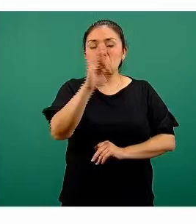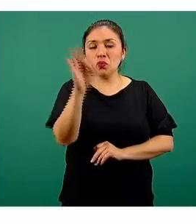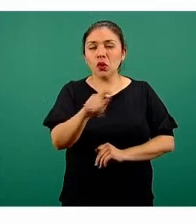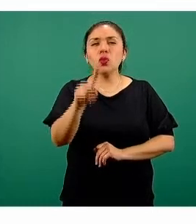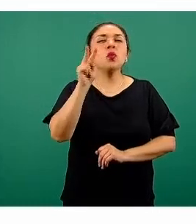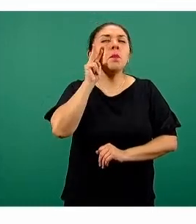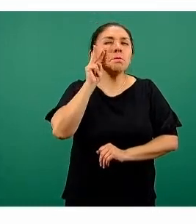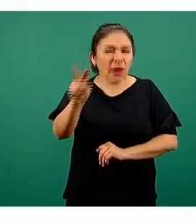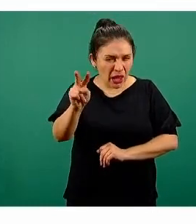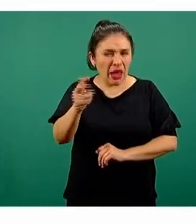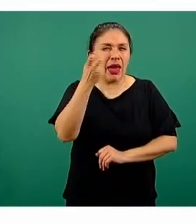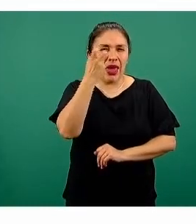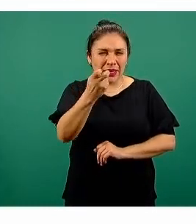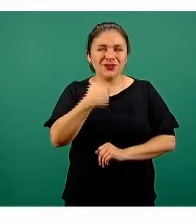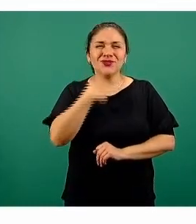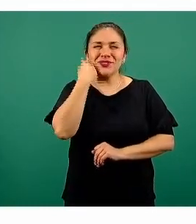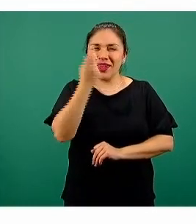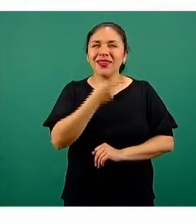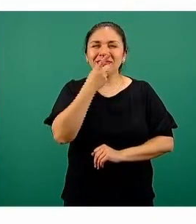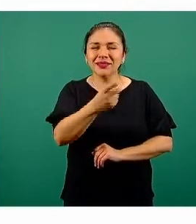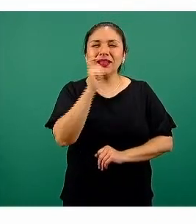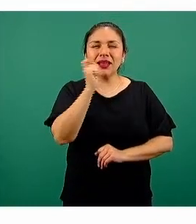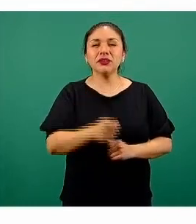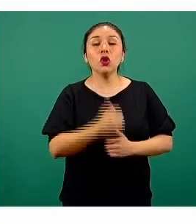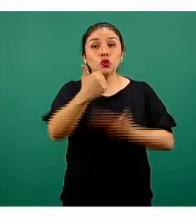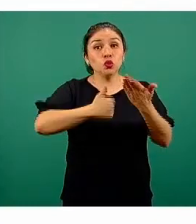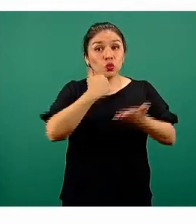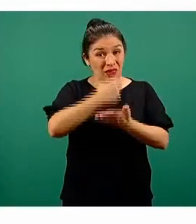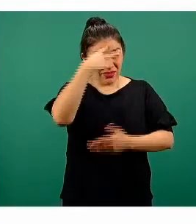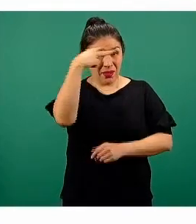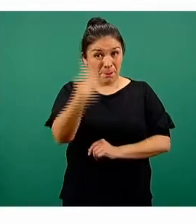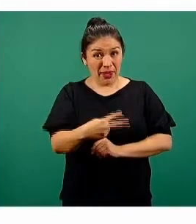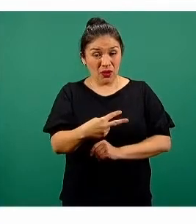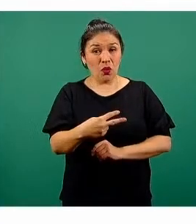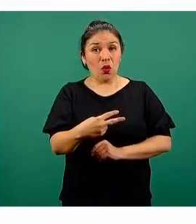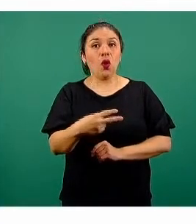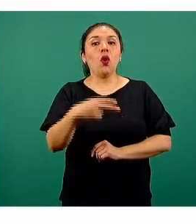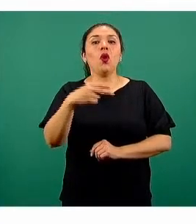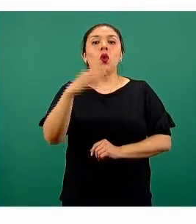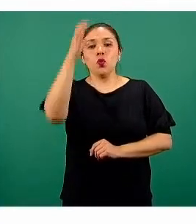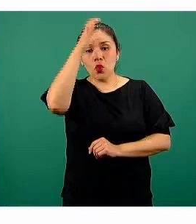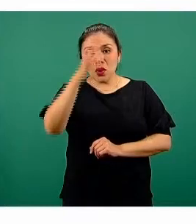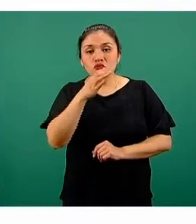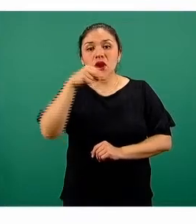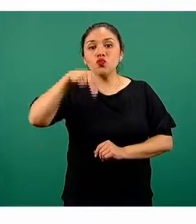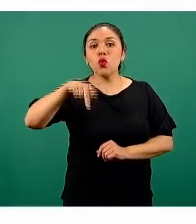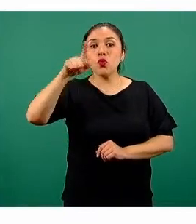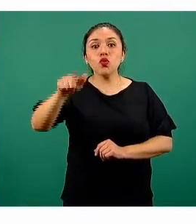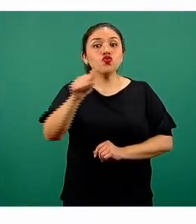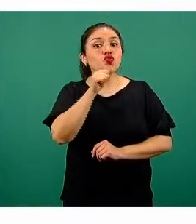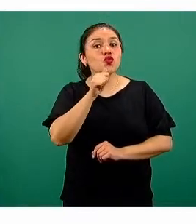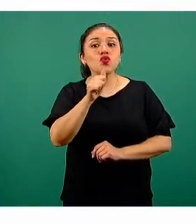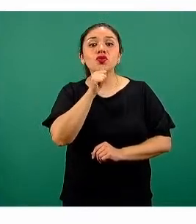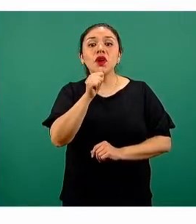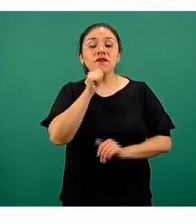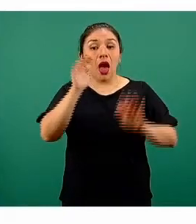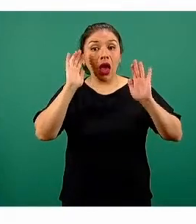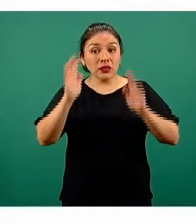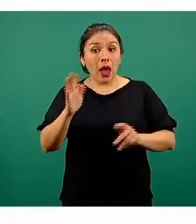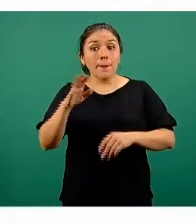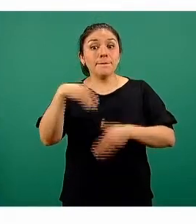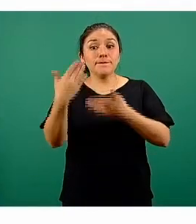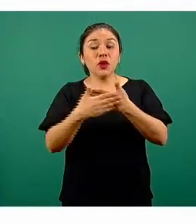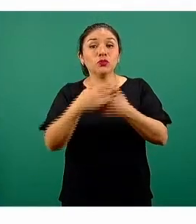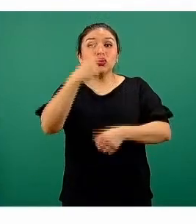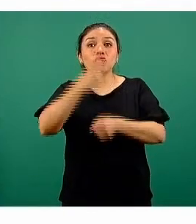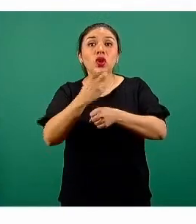Nótese ahí, y es justo a lo que me refería, que Ciudad de México, Coahuila y Nuevo León todavía no están por aplicar